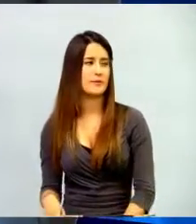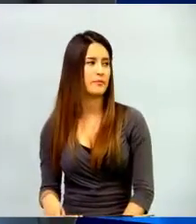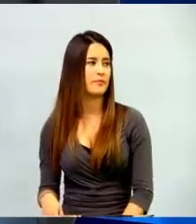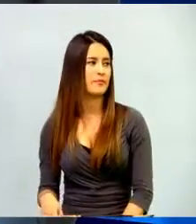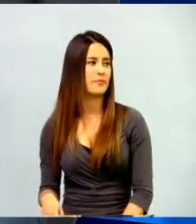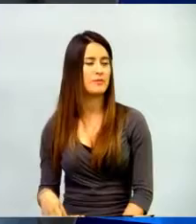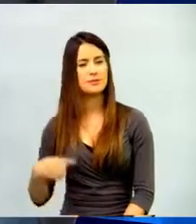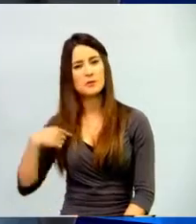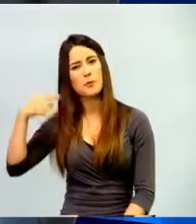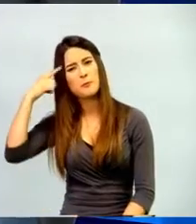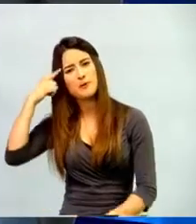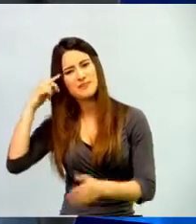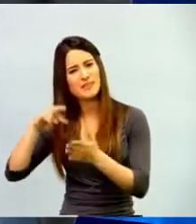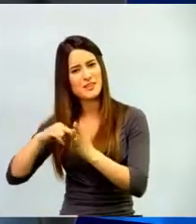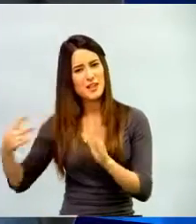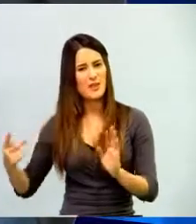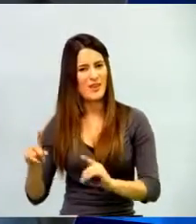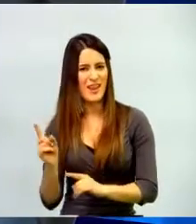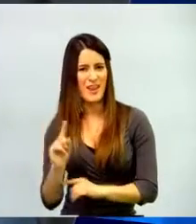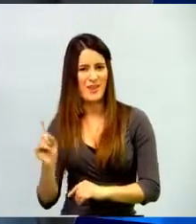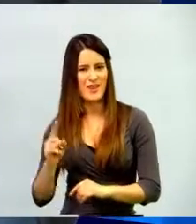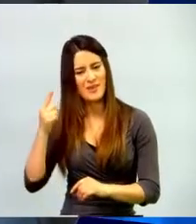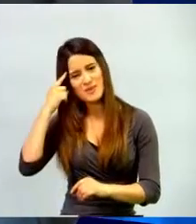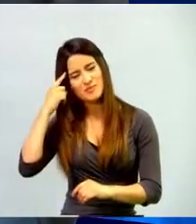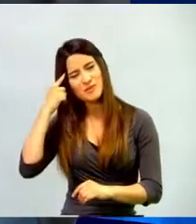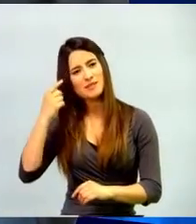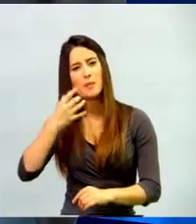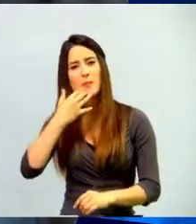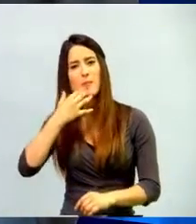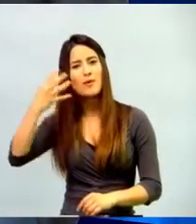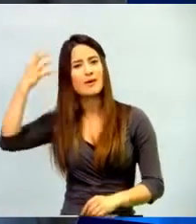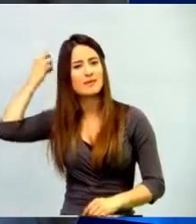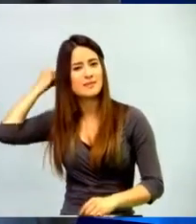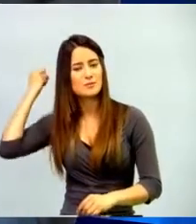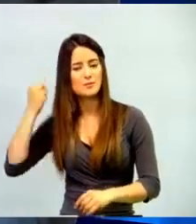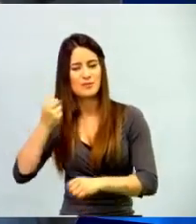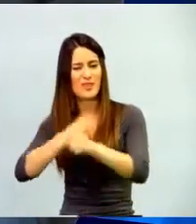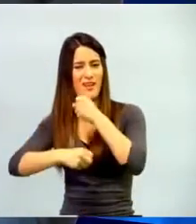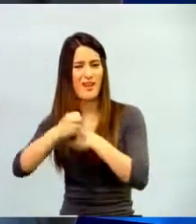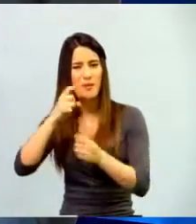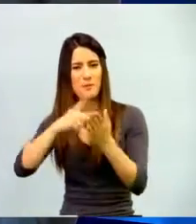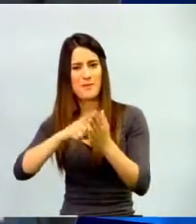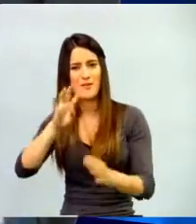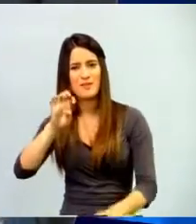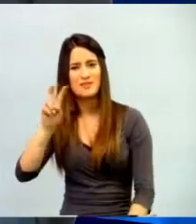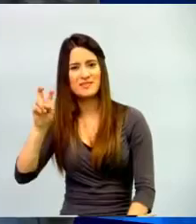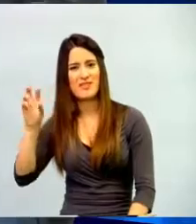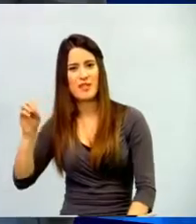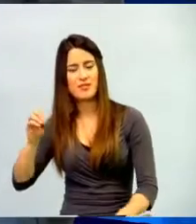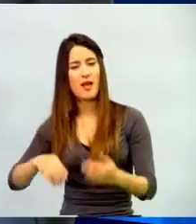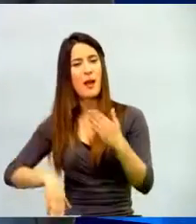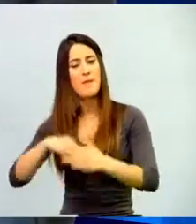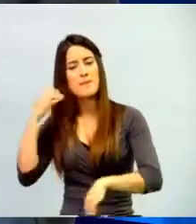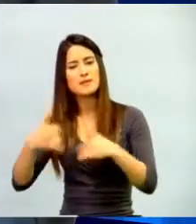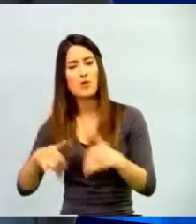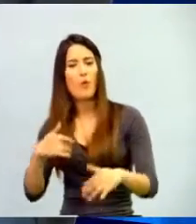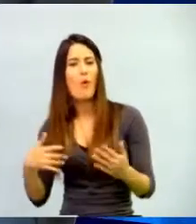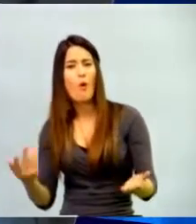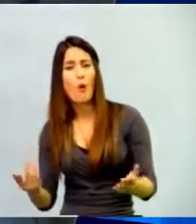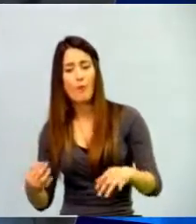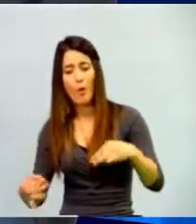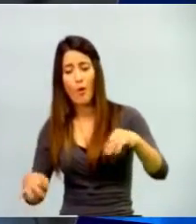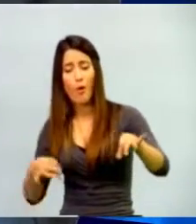pensaba tanto en la tecnología, sino pensaba, por ejemplo, cómo nacieron los juegos de rol en los años 70, con una hoja y un papel, o una hoja y, perdón, un lápiz.